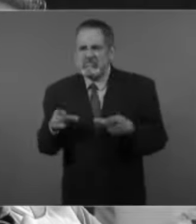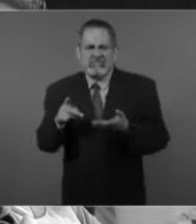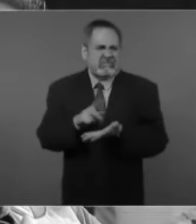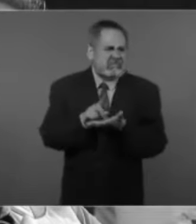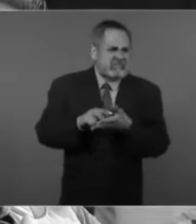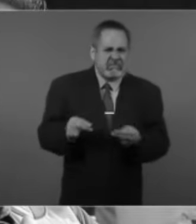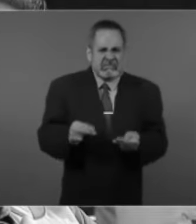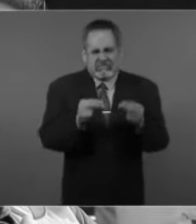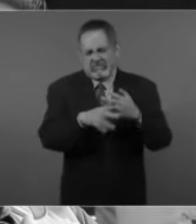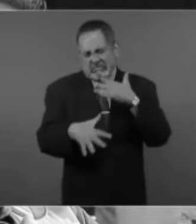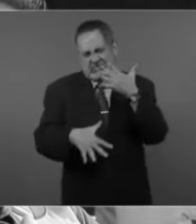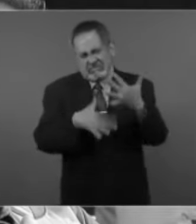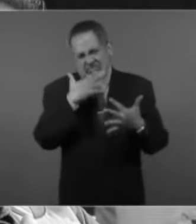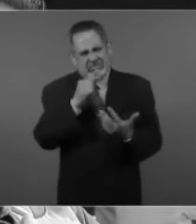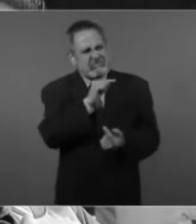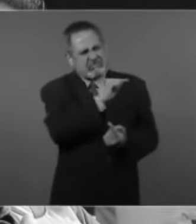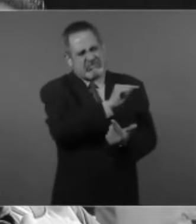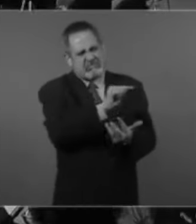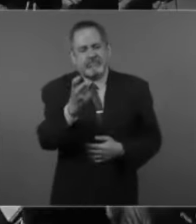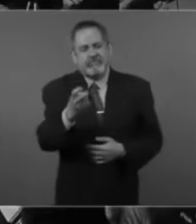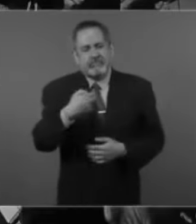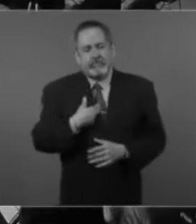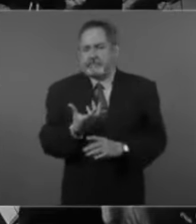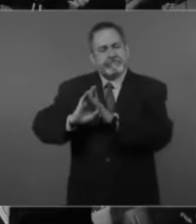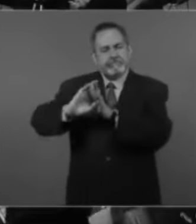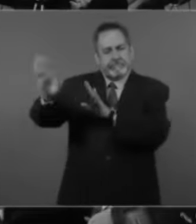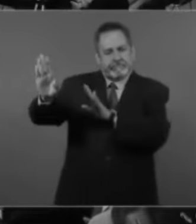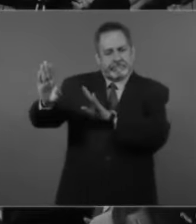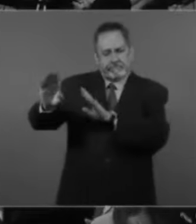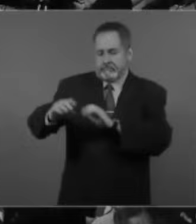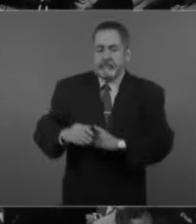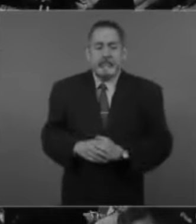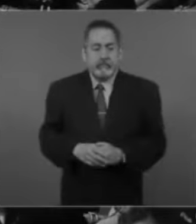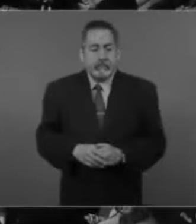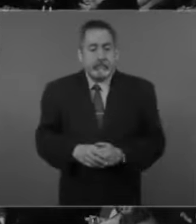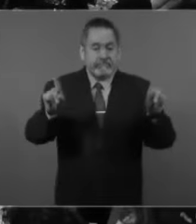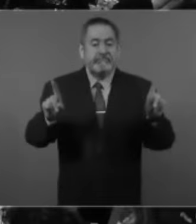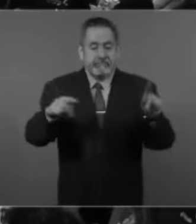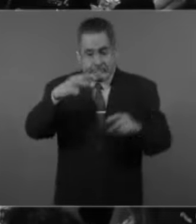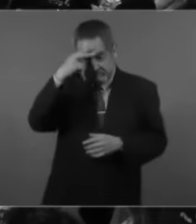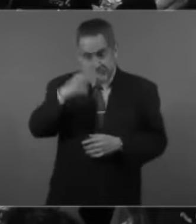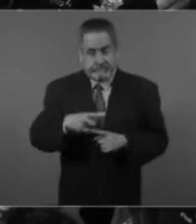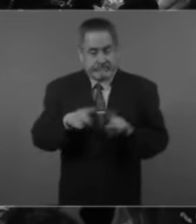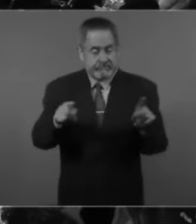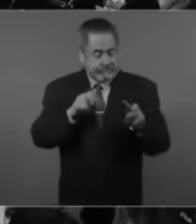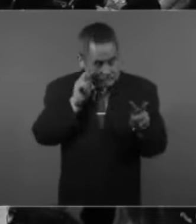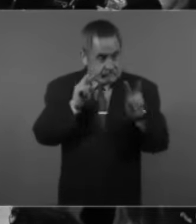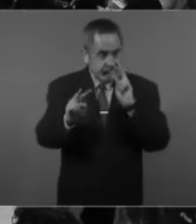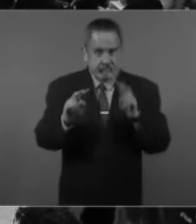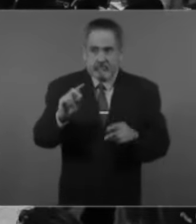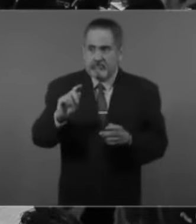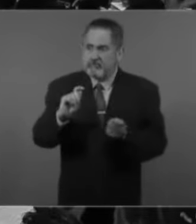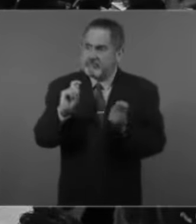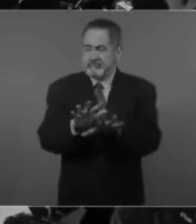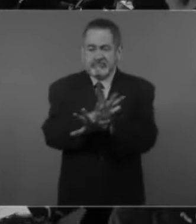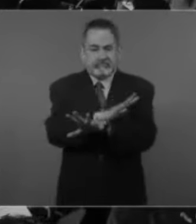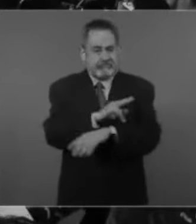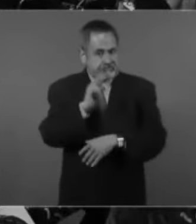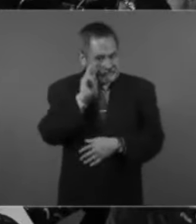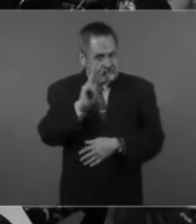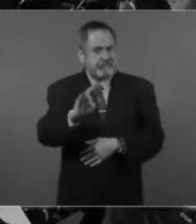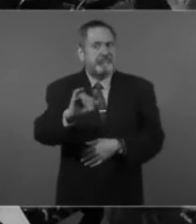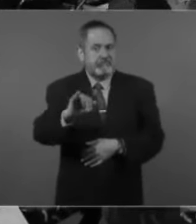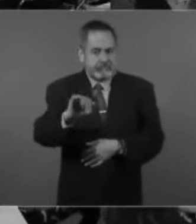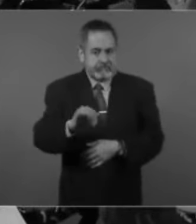plaga de corrupción en cada rincón de la nación. Hoy pues se vive otro México, se ve la transformación, inclusive si